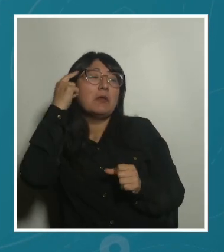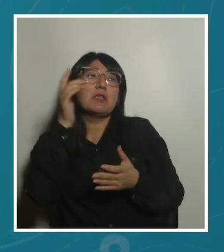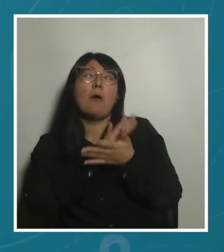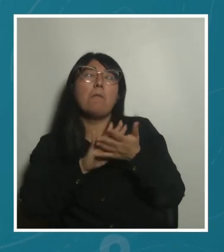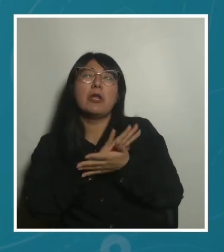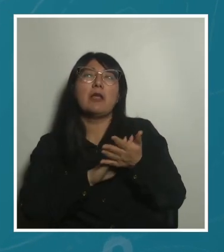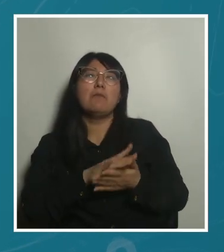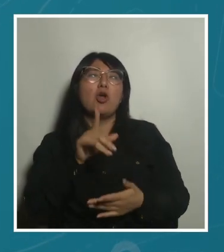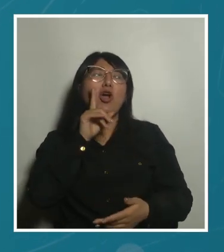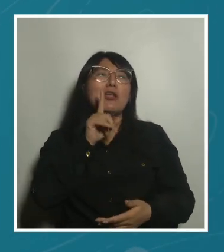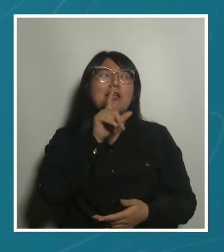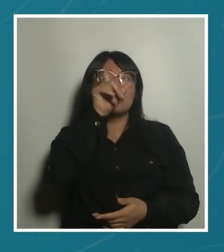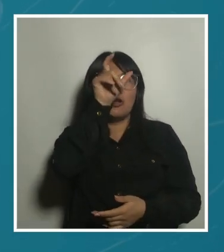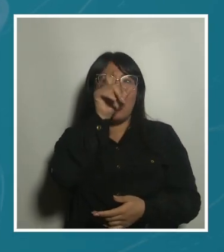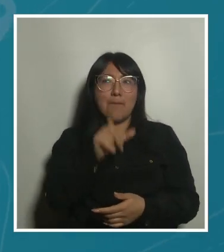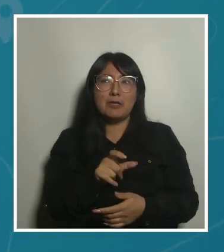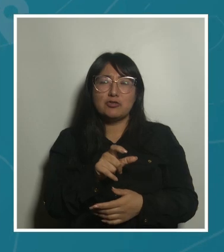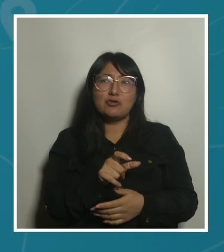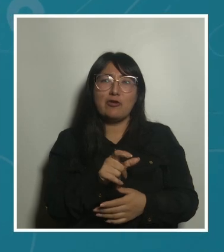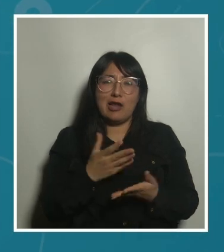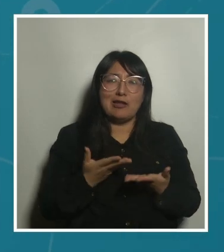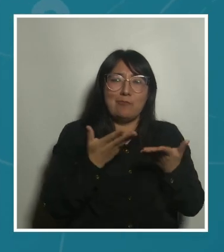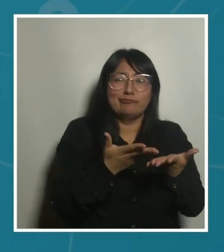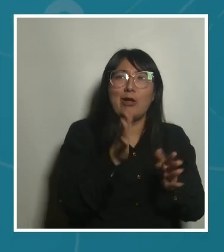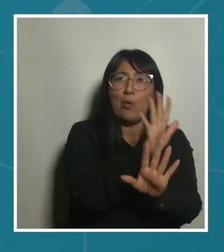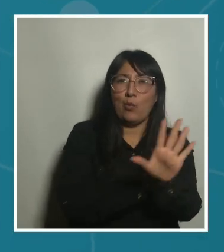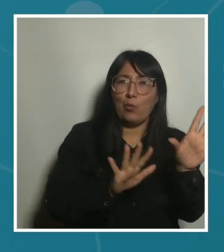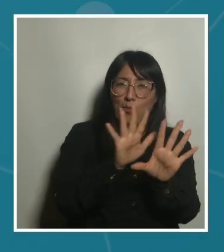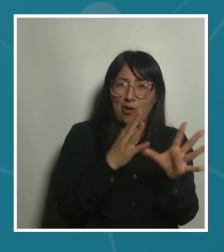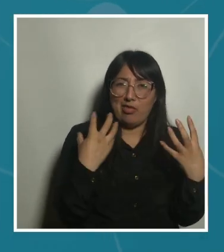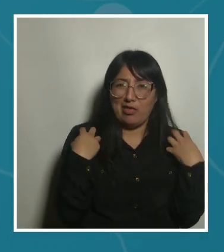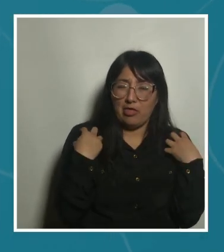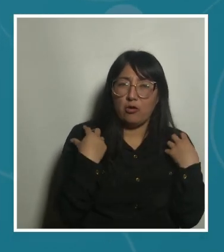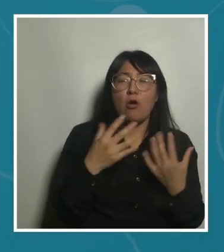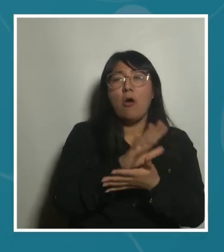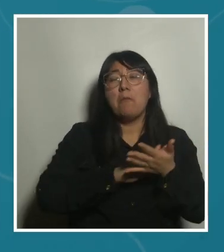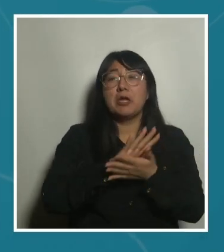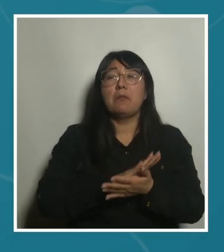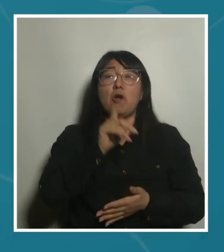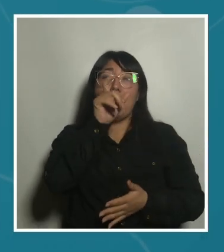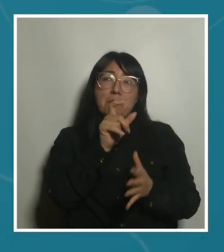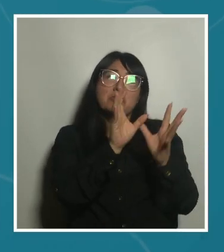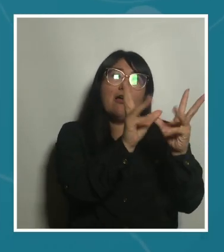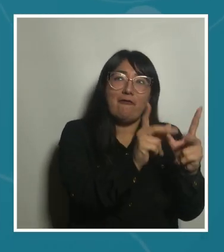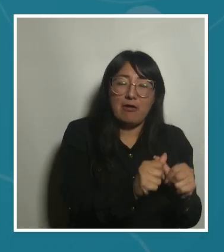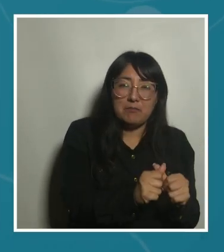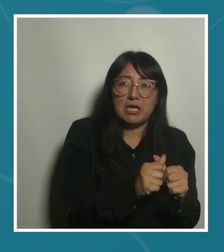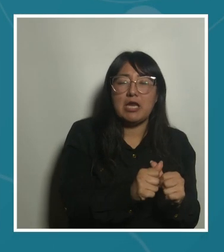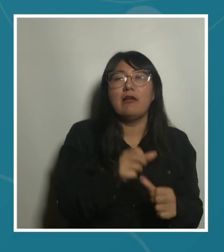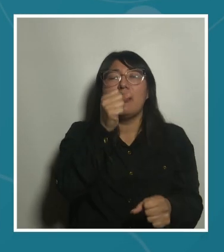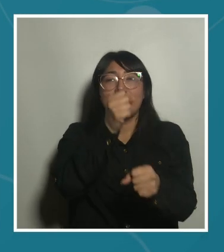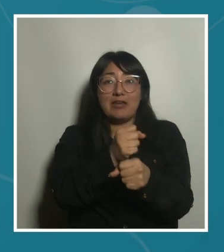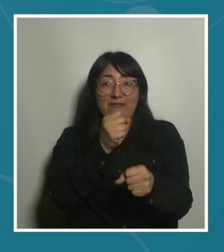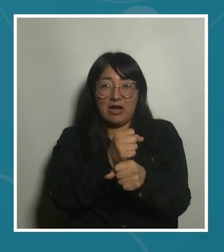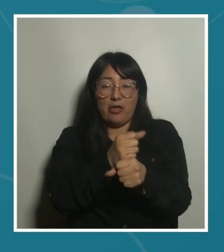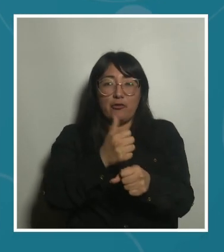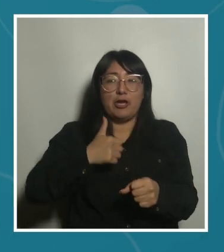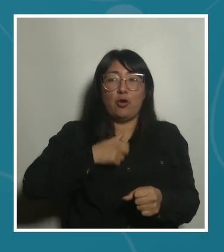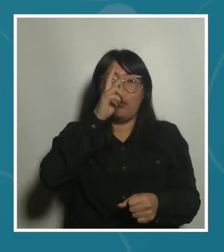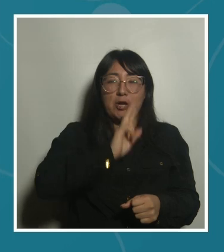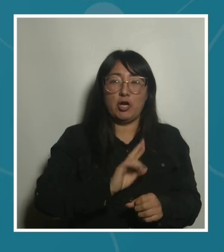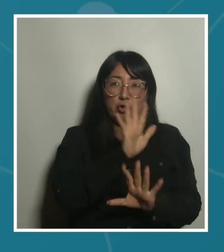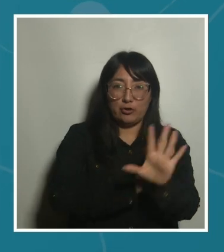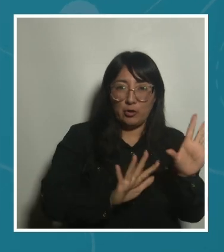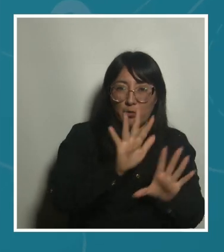quiénes son las personas proveedoras de cuidados. Pues las personas con vínculos familiares afectivos, personas trabajadoras de cuidados, personas